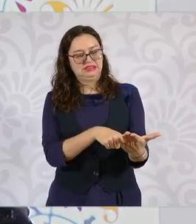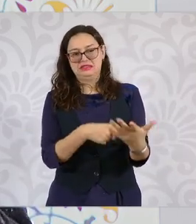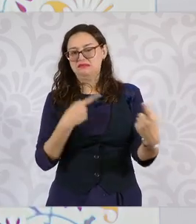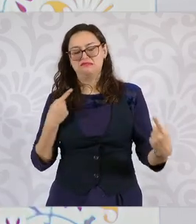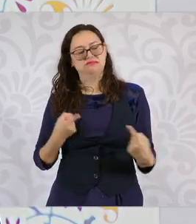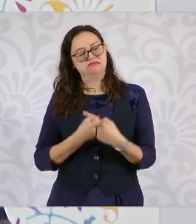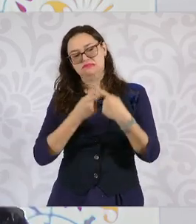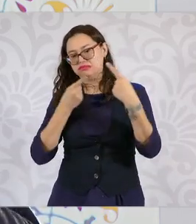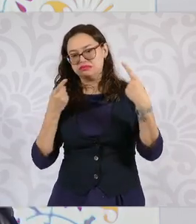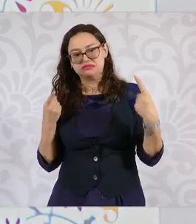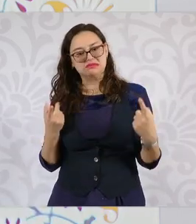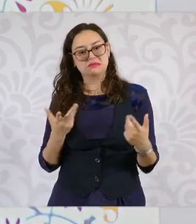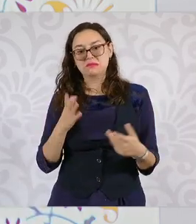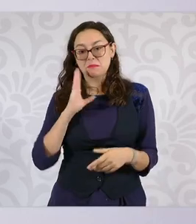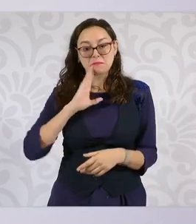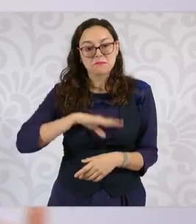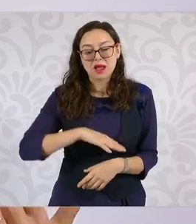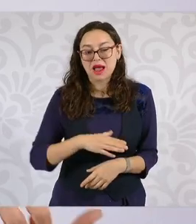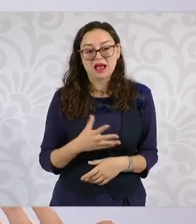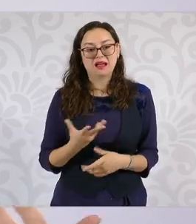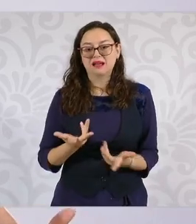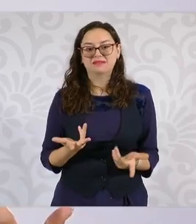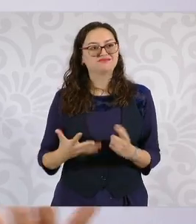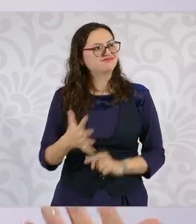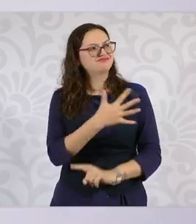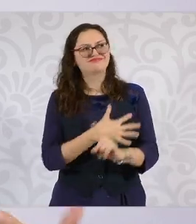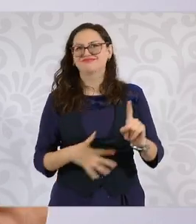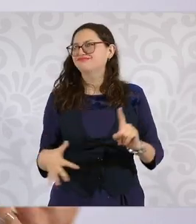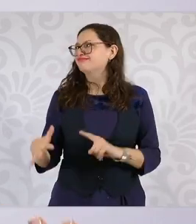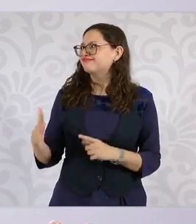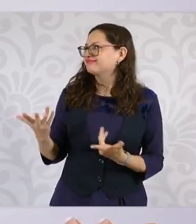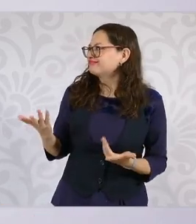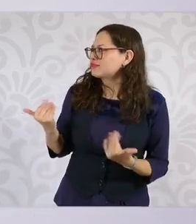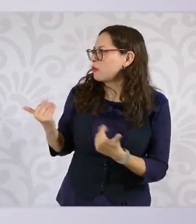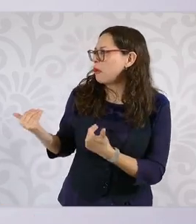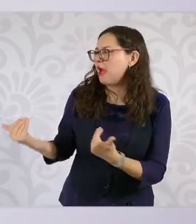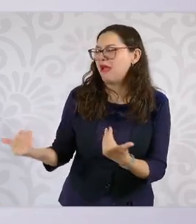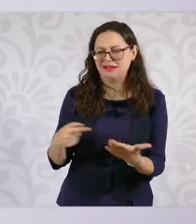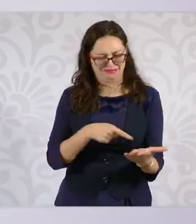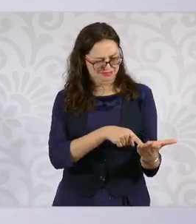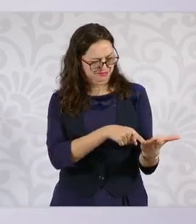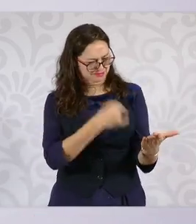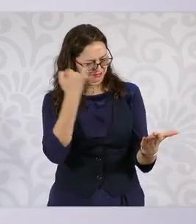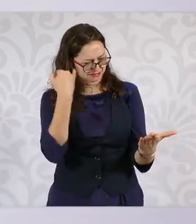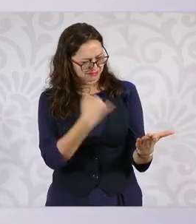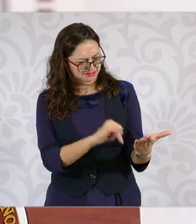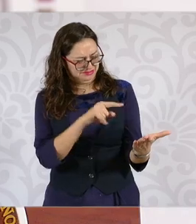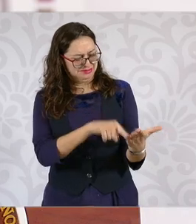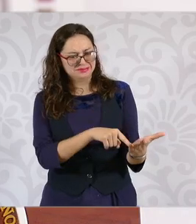viviendo, a lo que necesitan y a estar en la escuela con gusto.